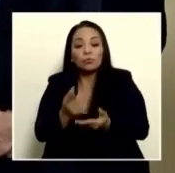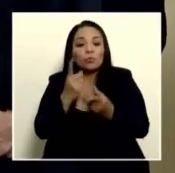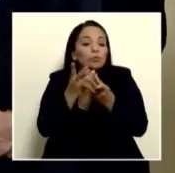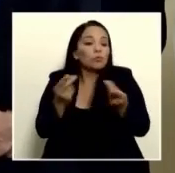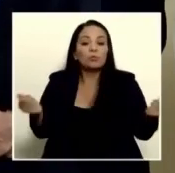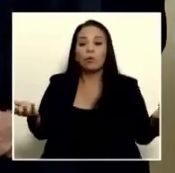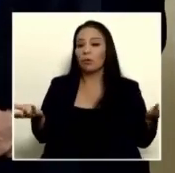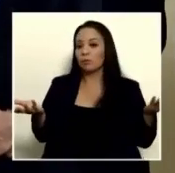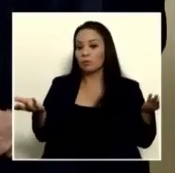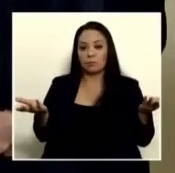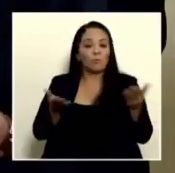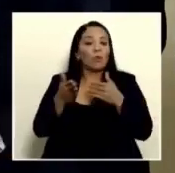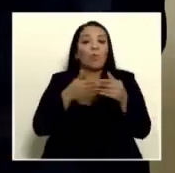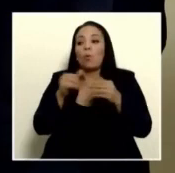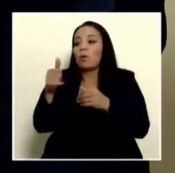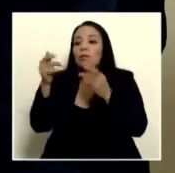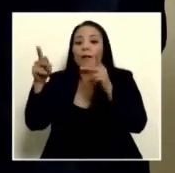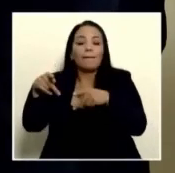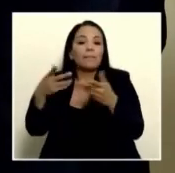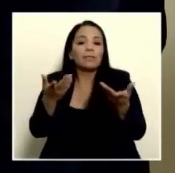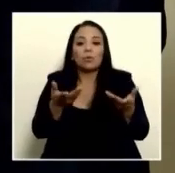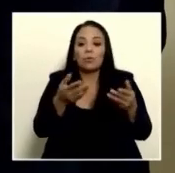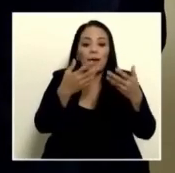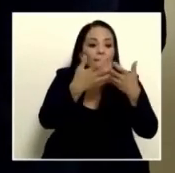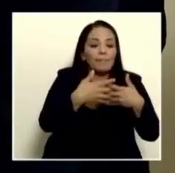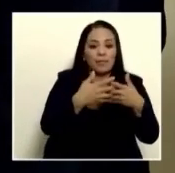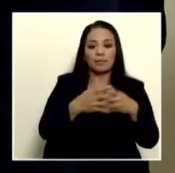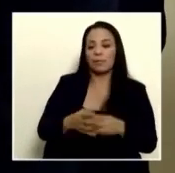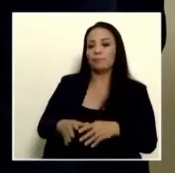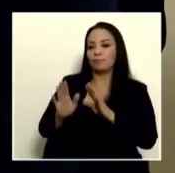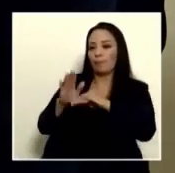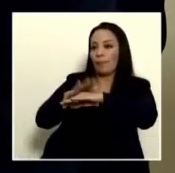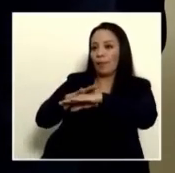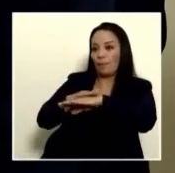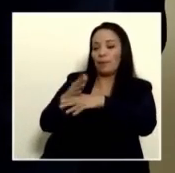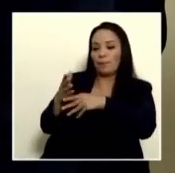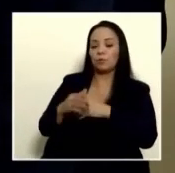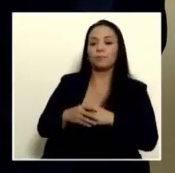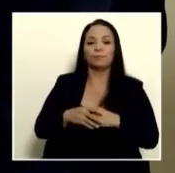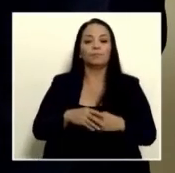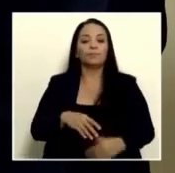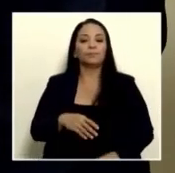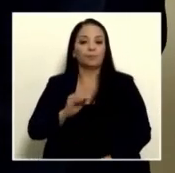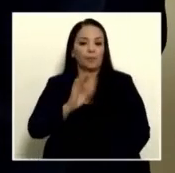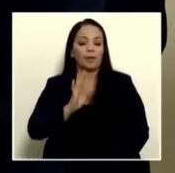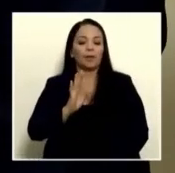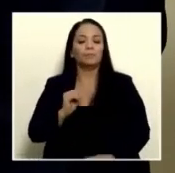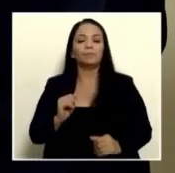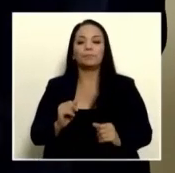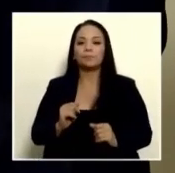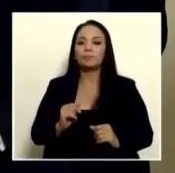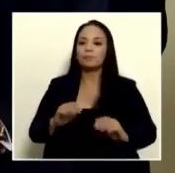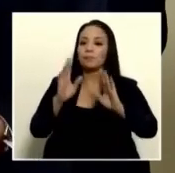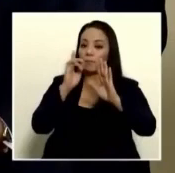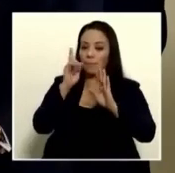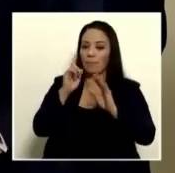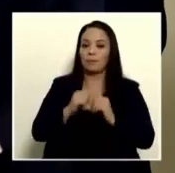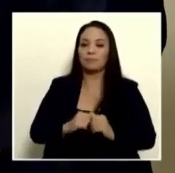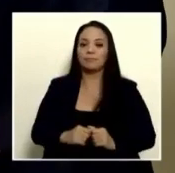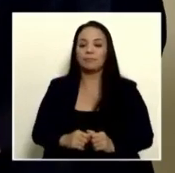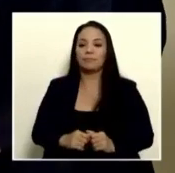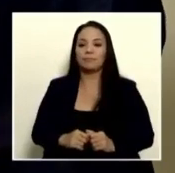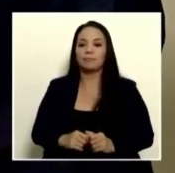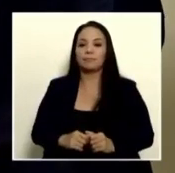como cualquier otro ser humano, como cualquier otra empresa. Antes de levantar el permiso. Por supuesto. Y aparte de imprimir